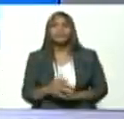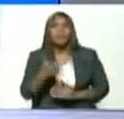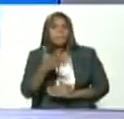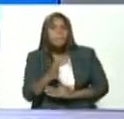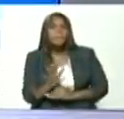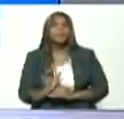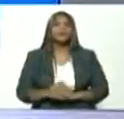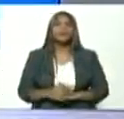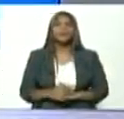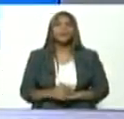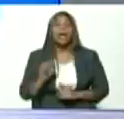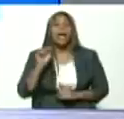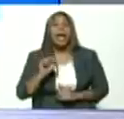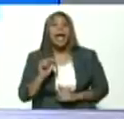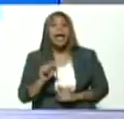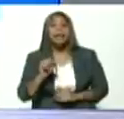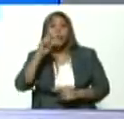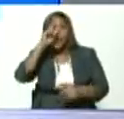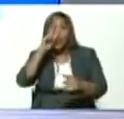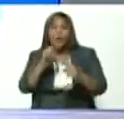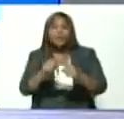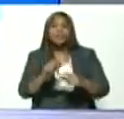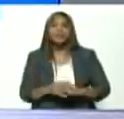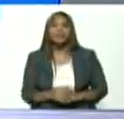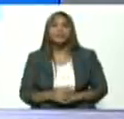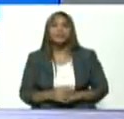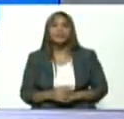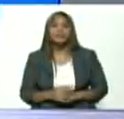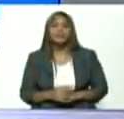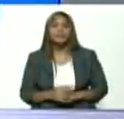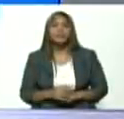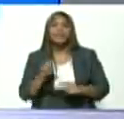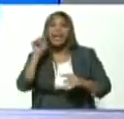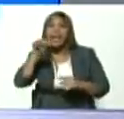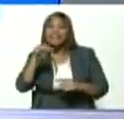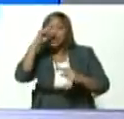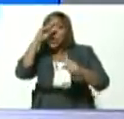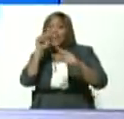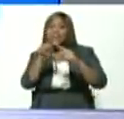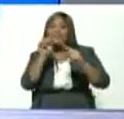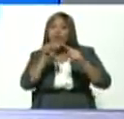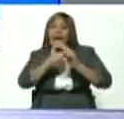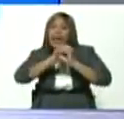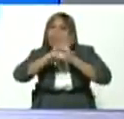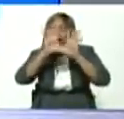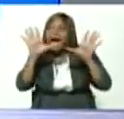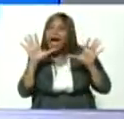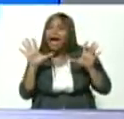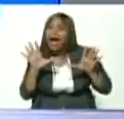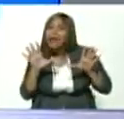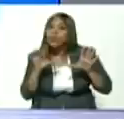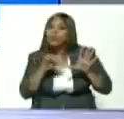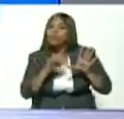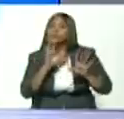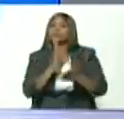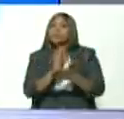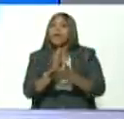ese es el marco y el marco hay que tenerlo claro piñate will compañero